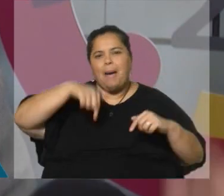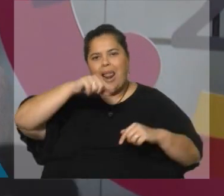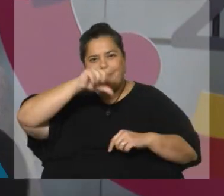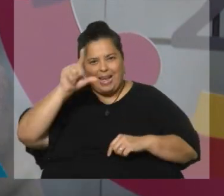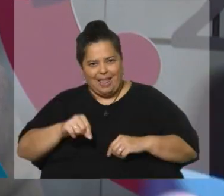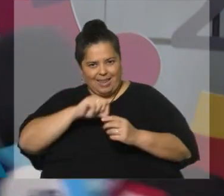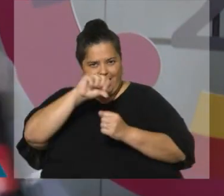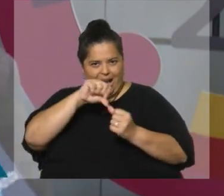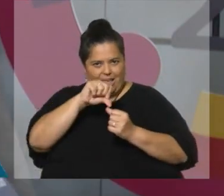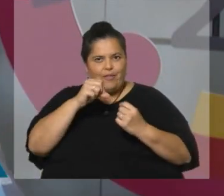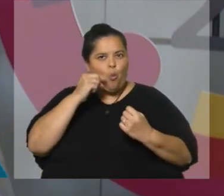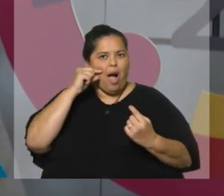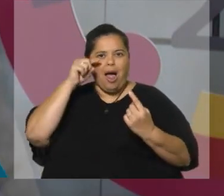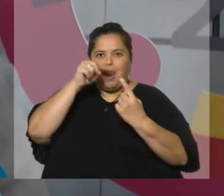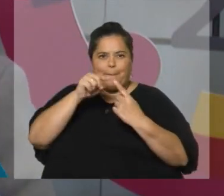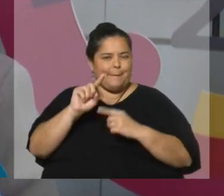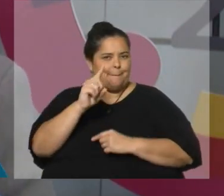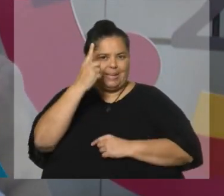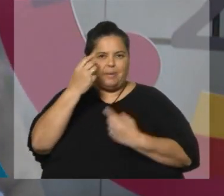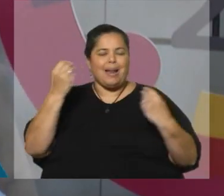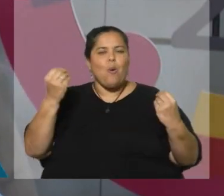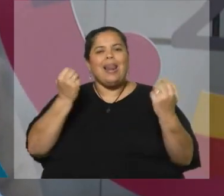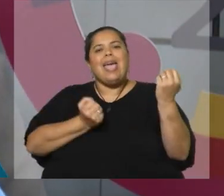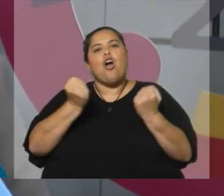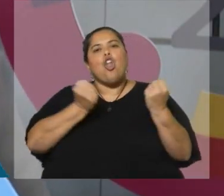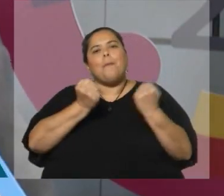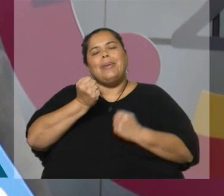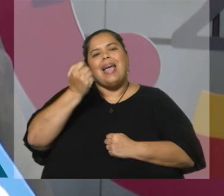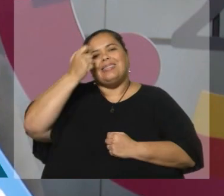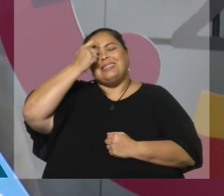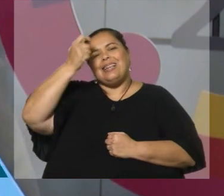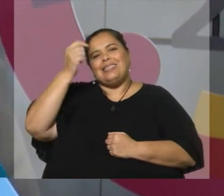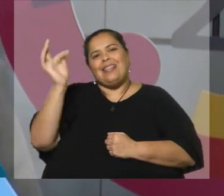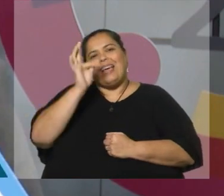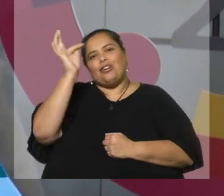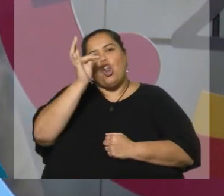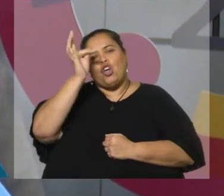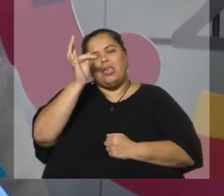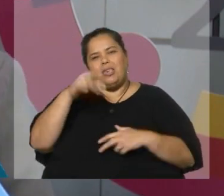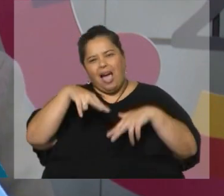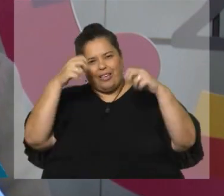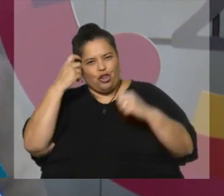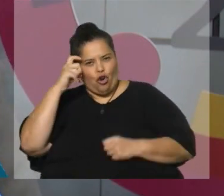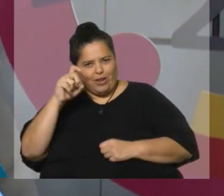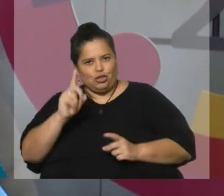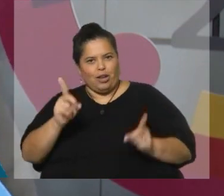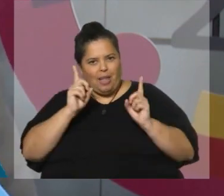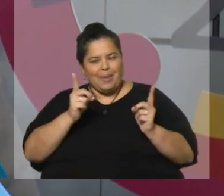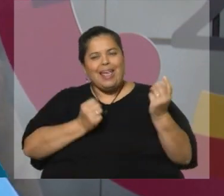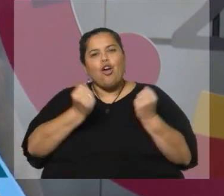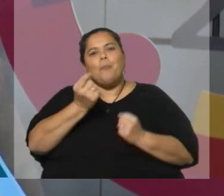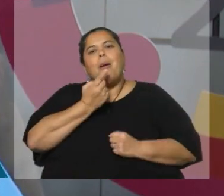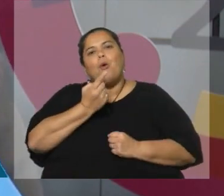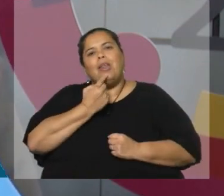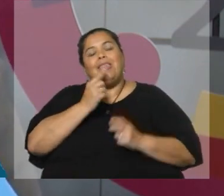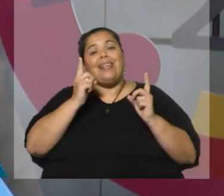principales de investigación la economía de la ciencia, tecnología e innovación, la economía política y la economía de la